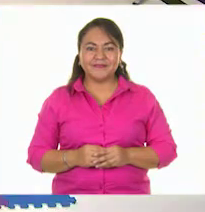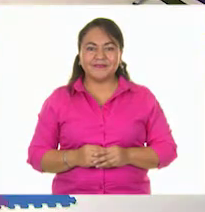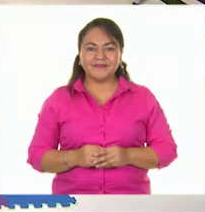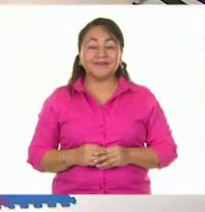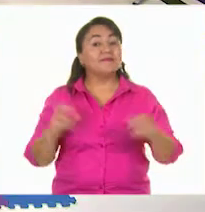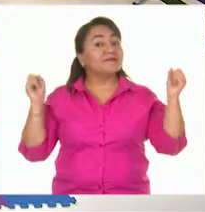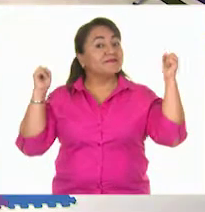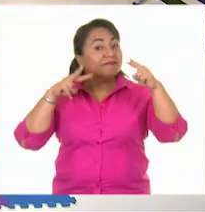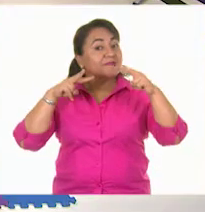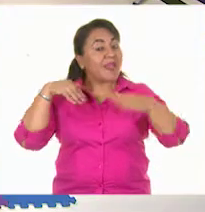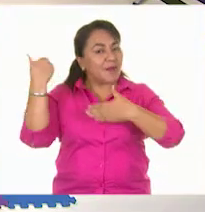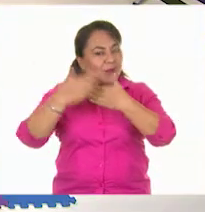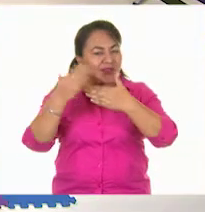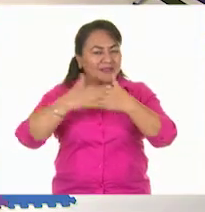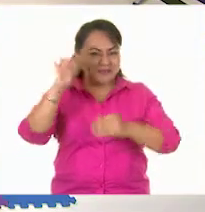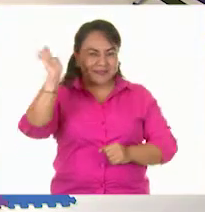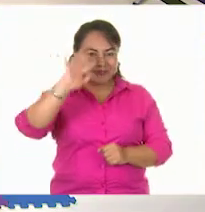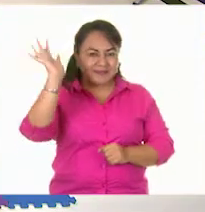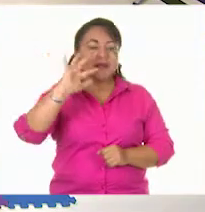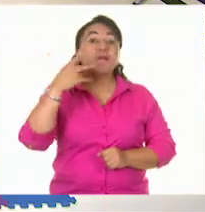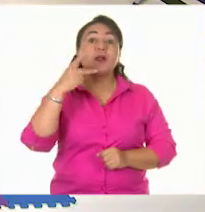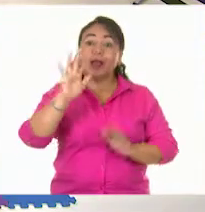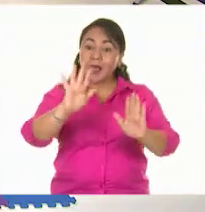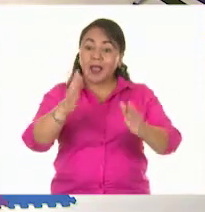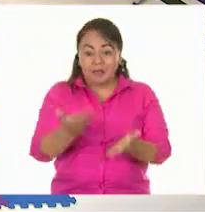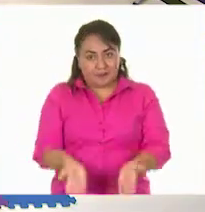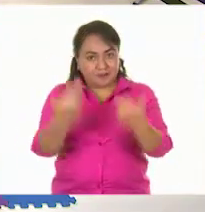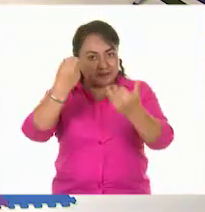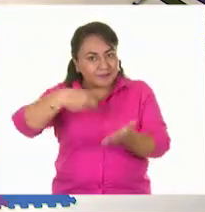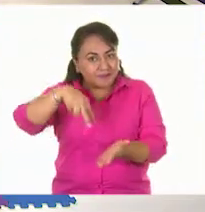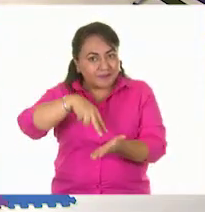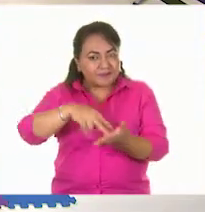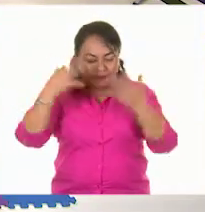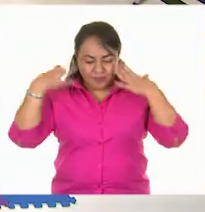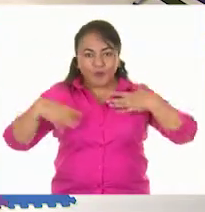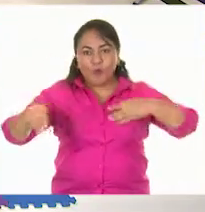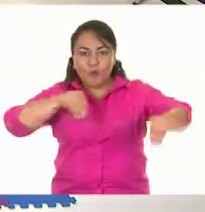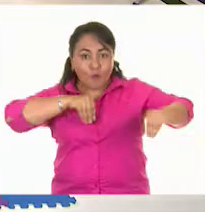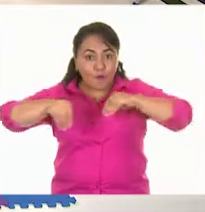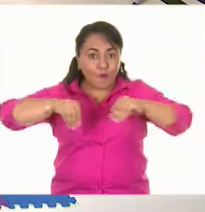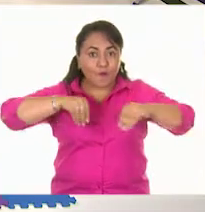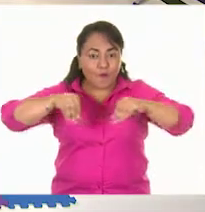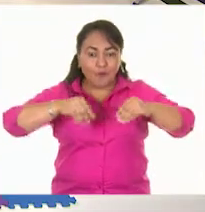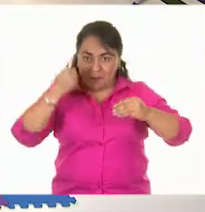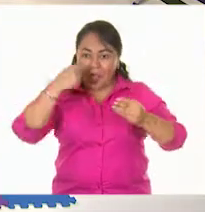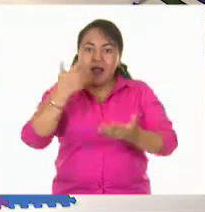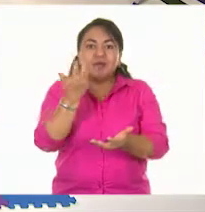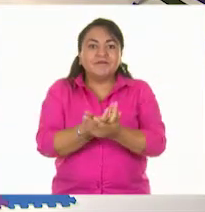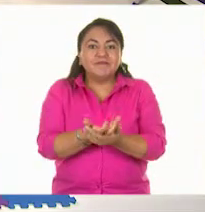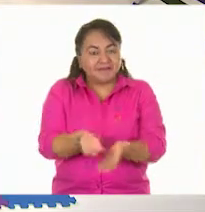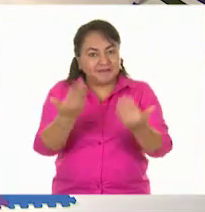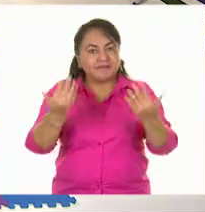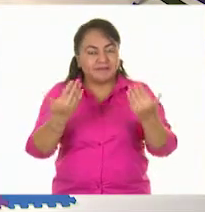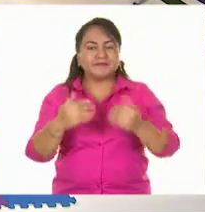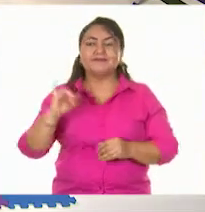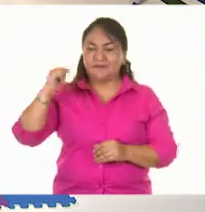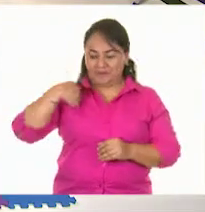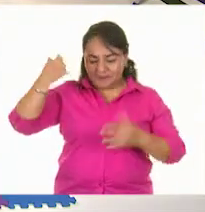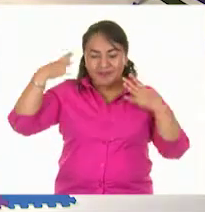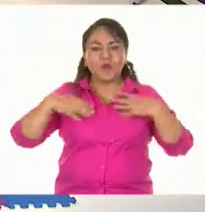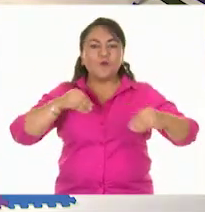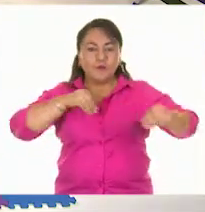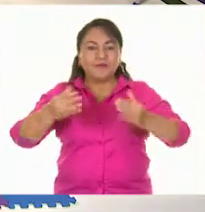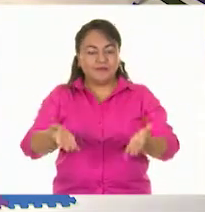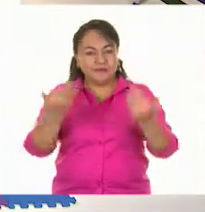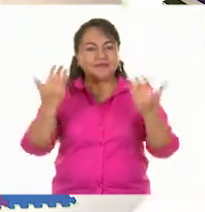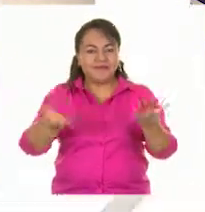Nos vemos hasta la próxima. Pero antes pónganse de pie y muévanse un poquito que para eso son las pausas activas, profe Danis. Vamos a movernos